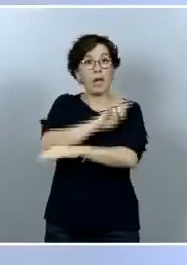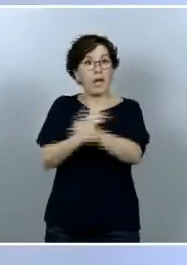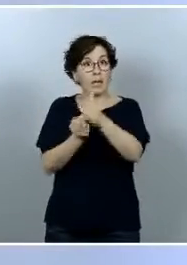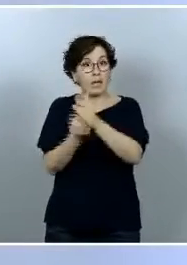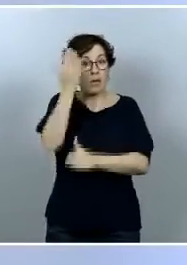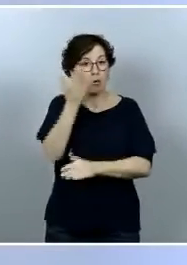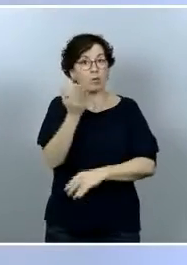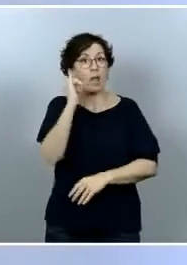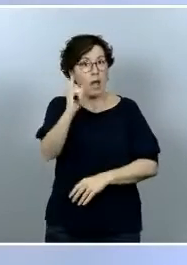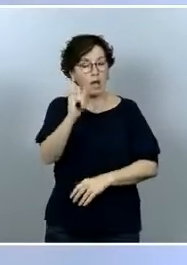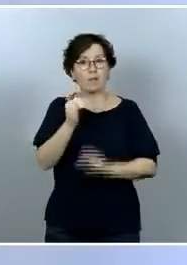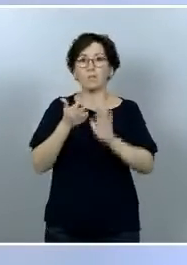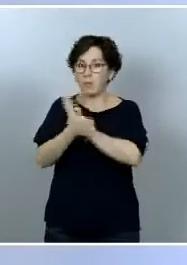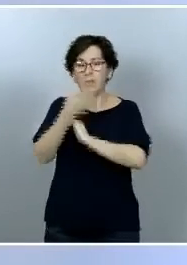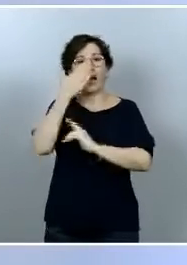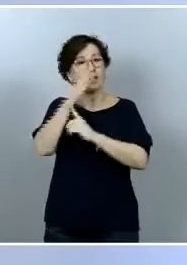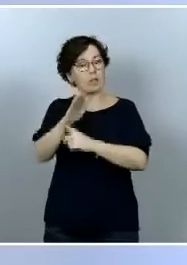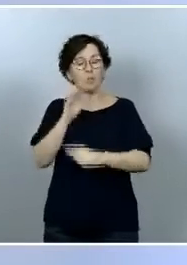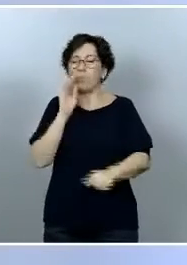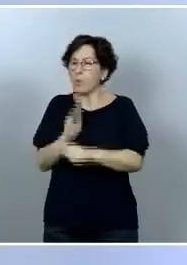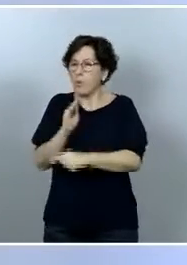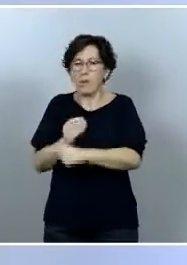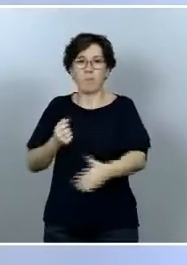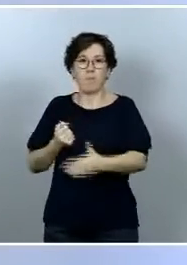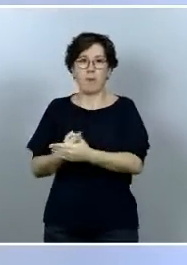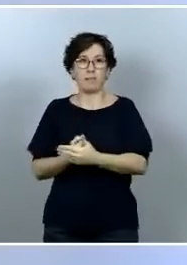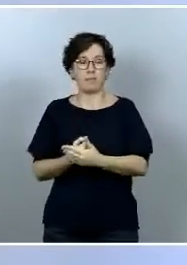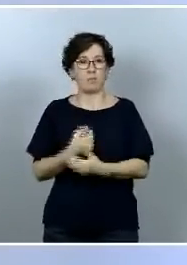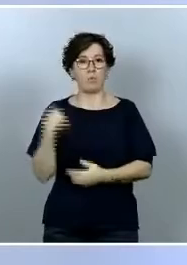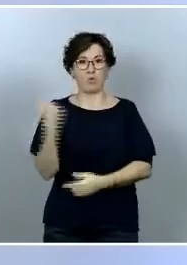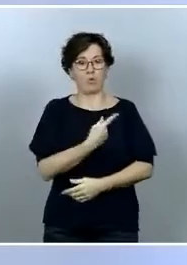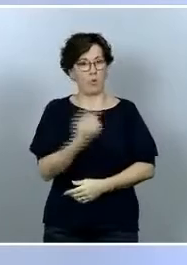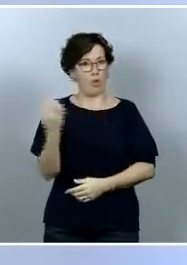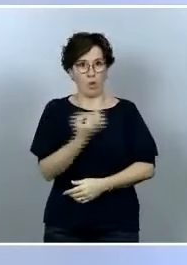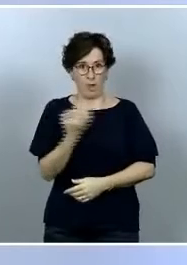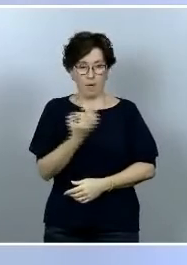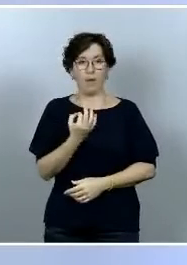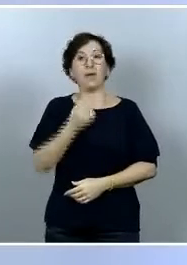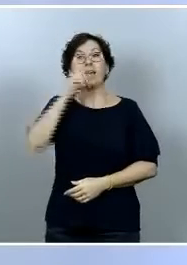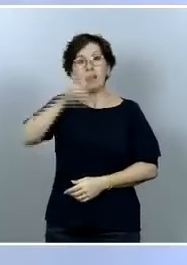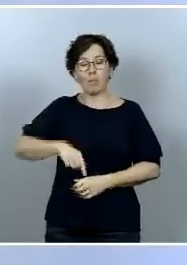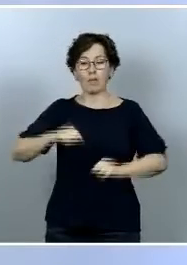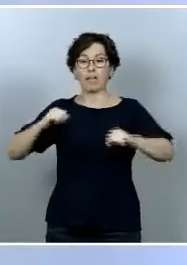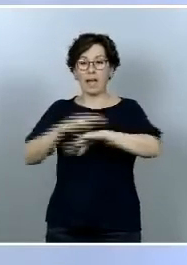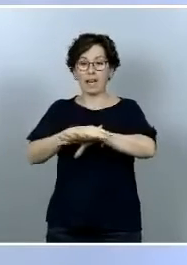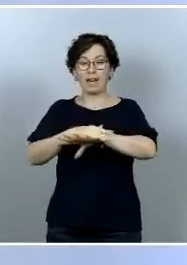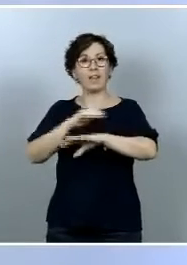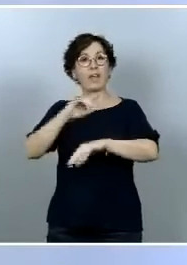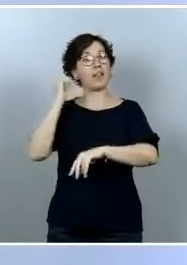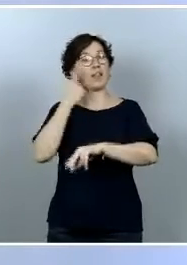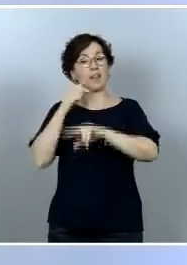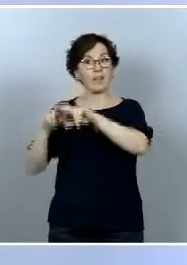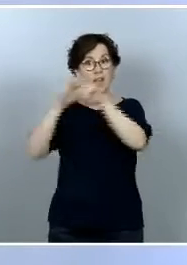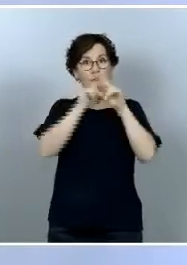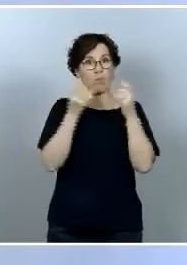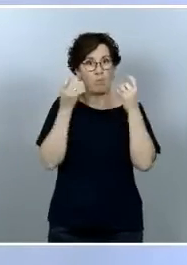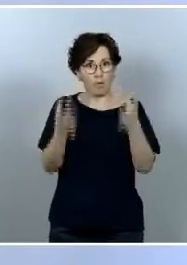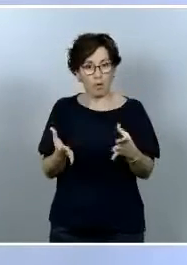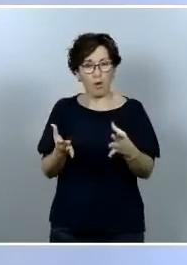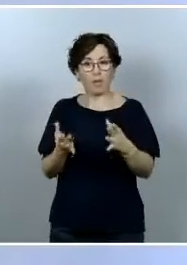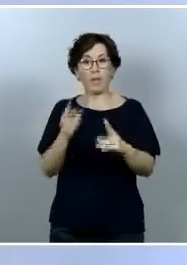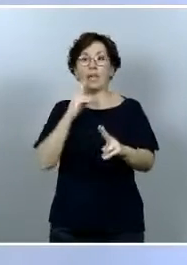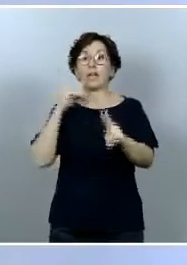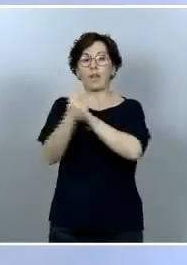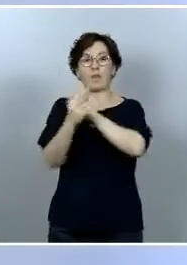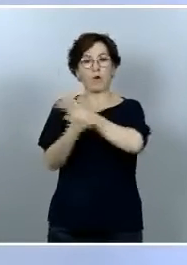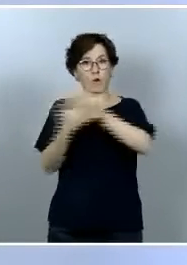máxima prudencia por parte de toda la ciudadanía y tener muy bien desplegada la red de detección precoz y la red de rápida reacción cuando